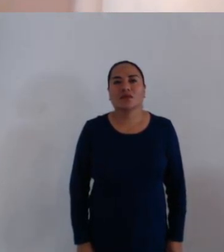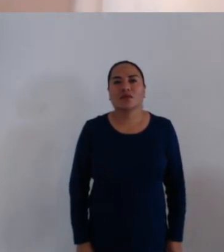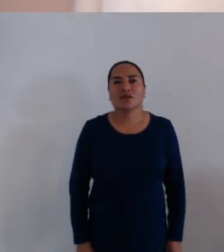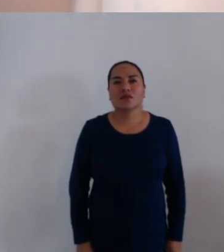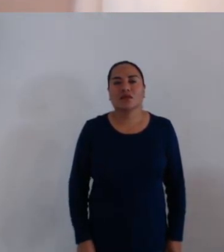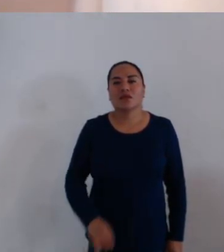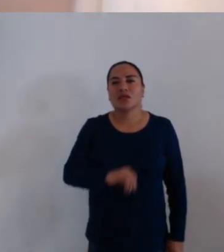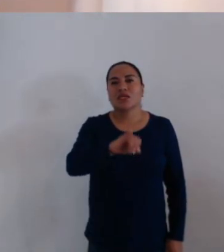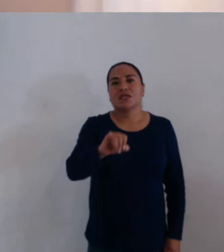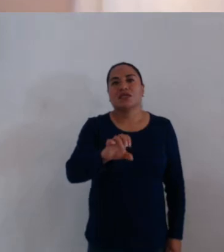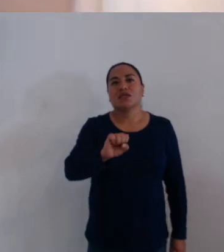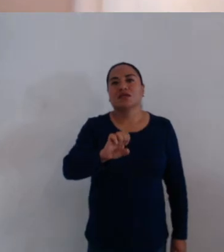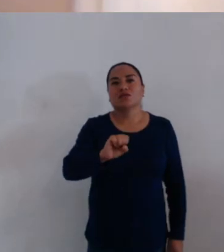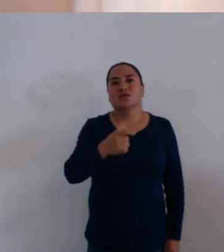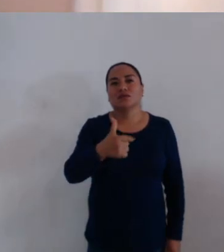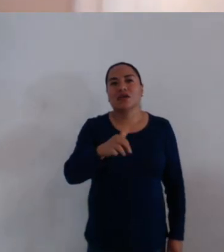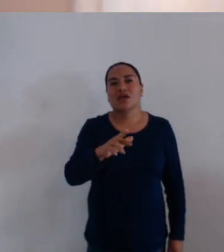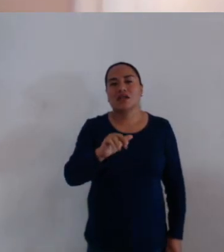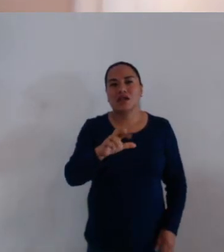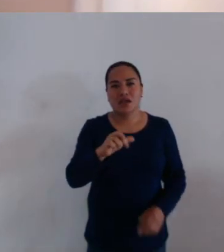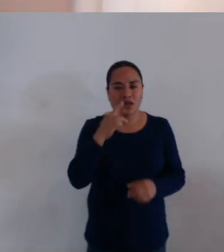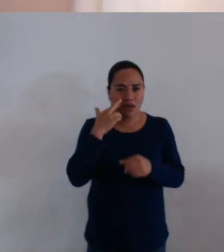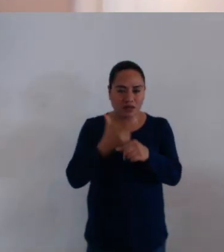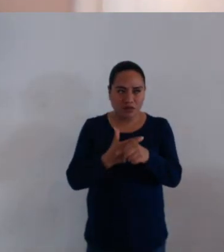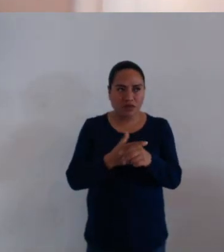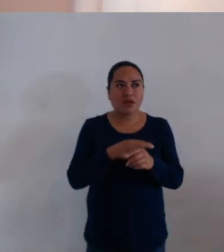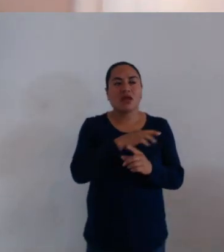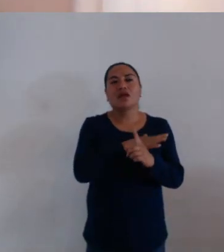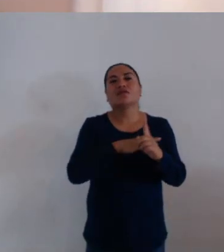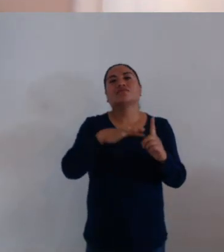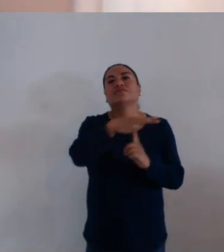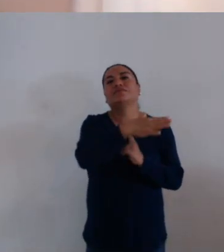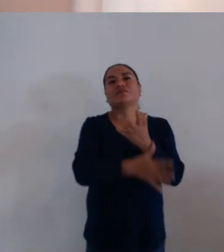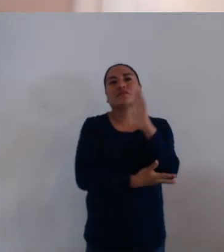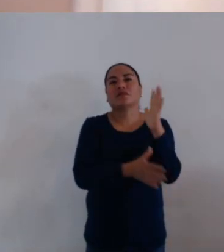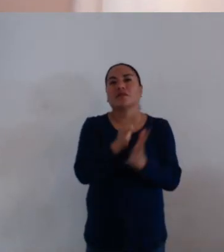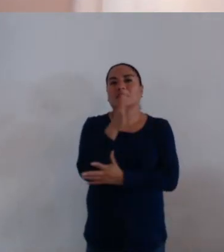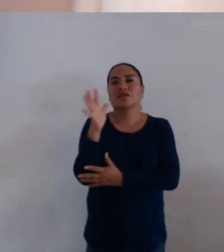Ciudadano Jesús Joaquín Galguera Gómez, Regidor de Medio Ambiente y Cambio Climático.